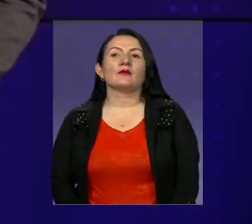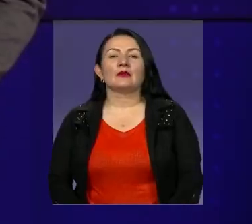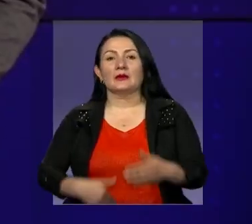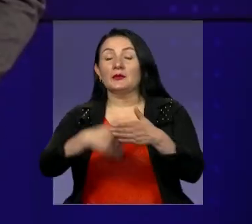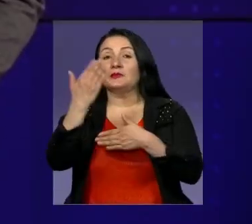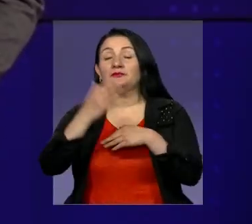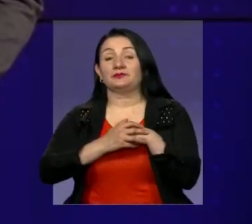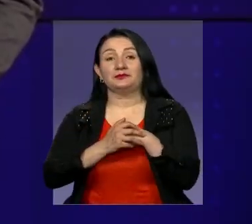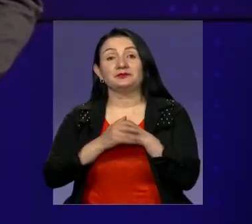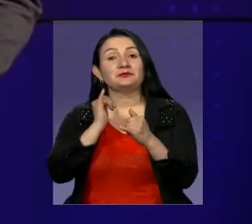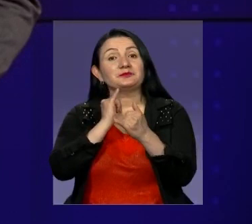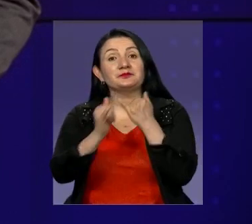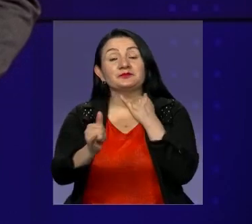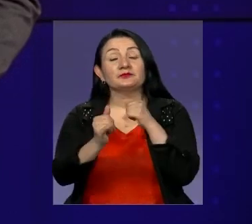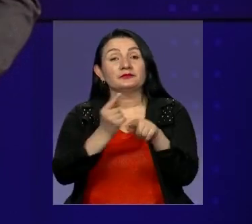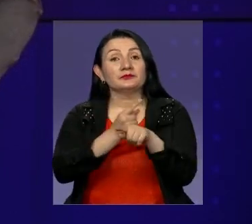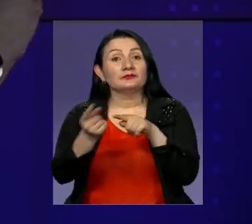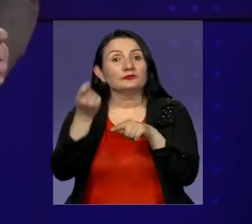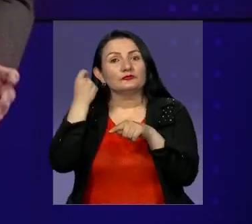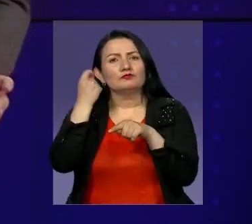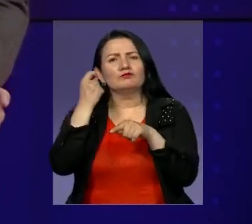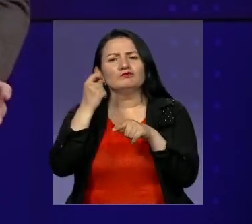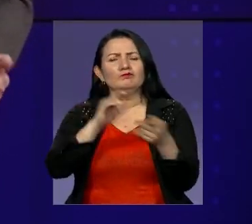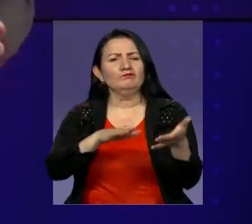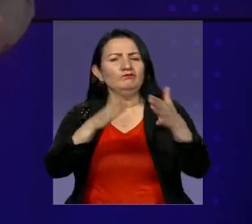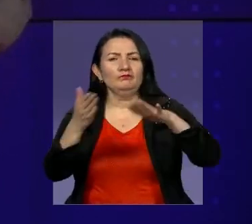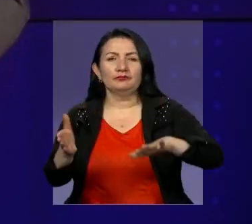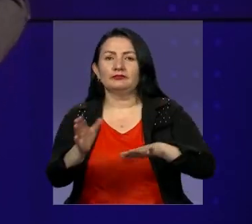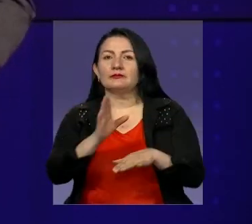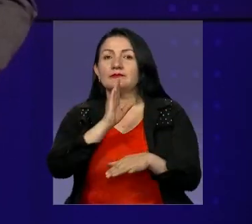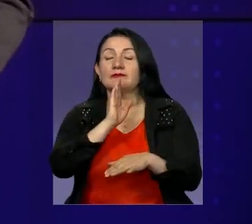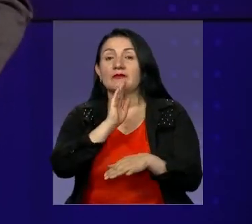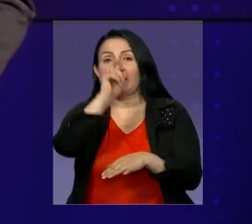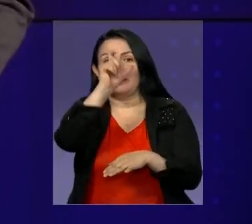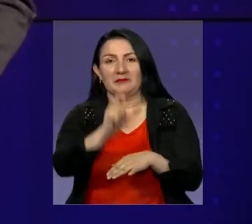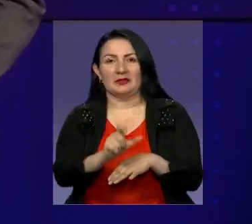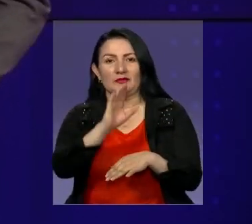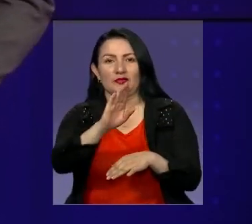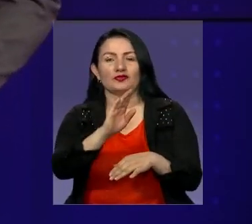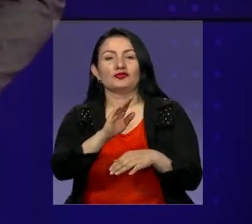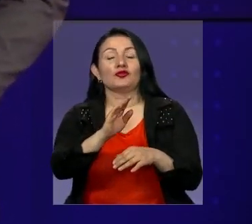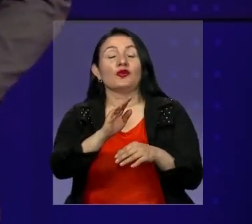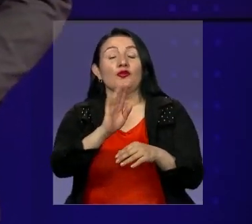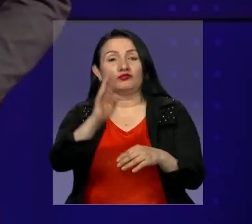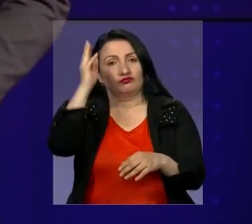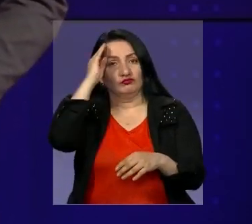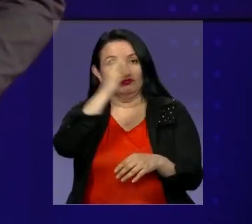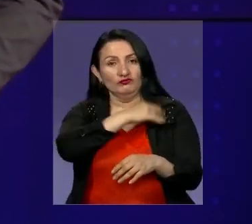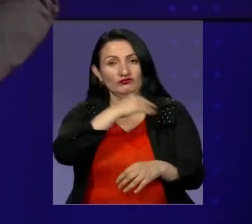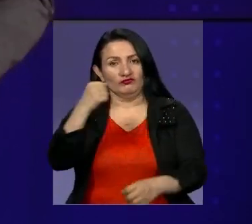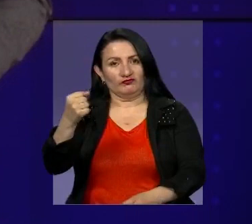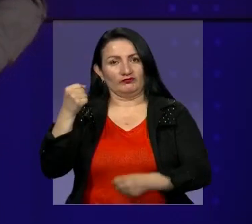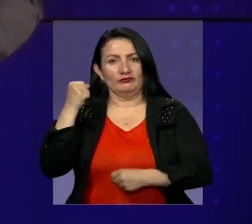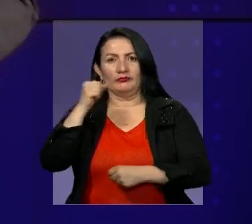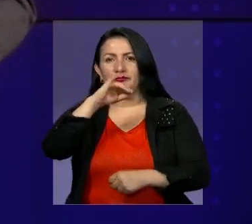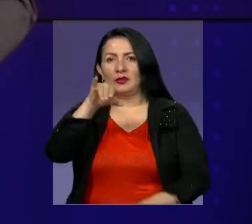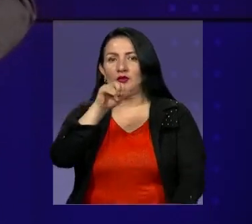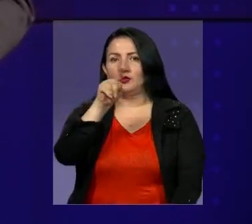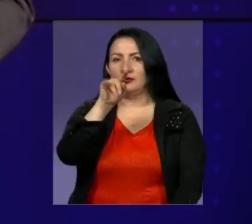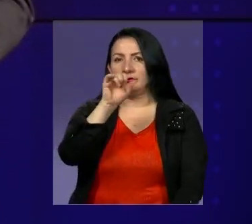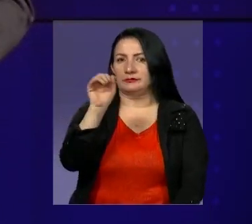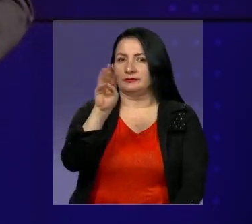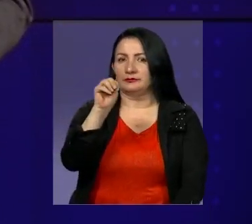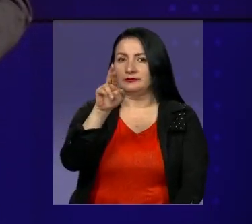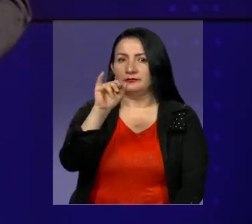Iniciamos. Este fin de semana se registró el fallecimiento de un alumno en la Escuela de Cadetes José María Córdoba. Esto presuntamente